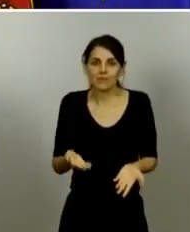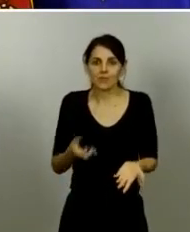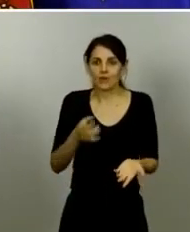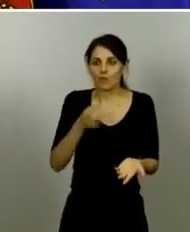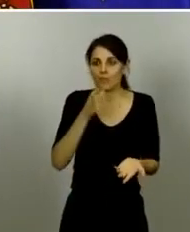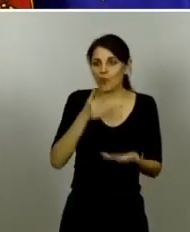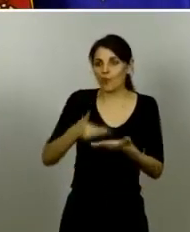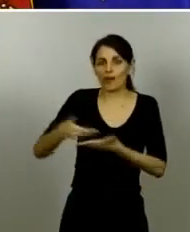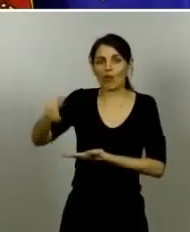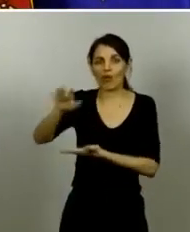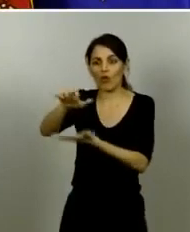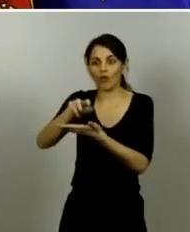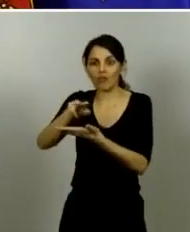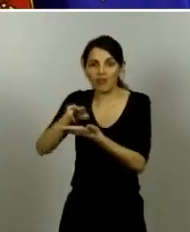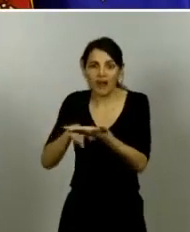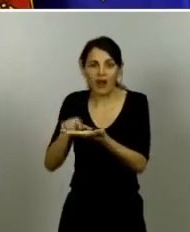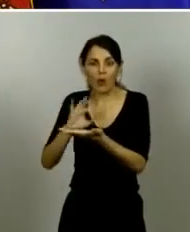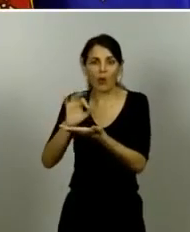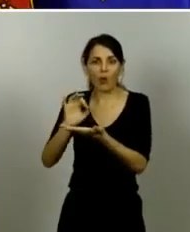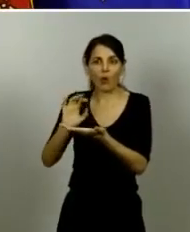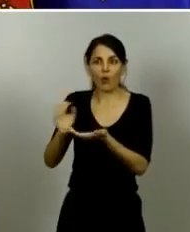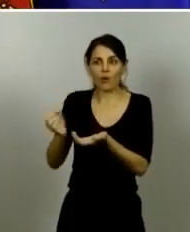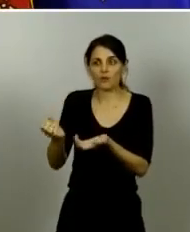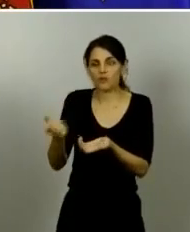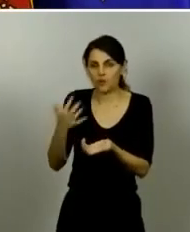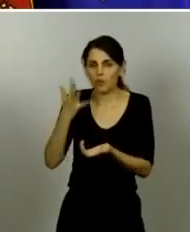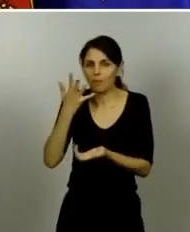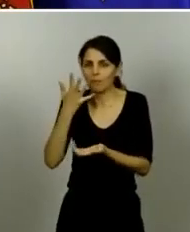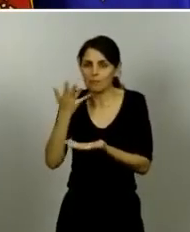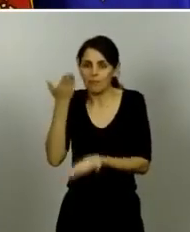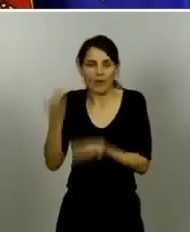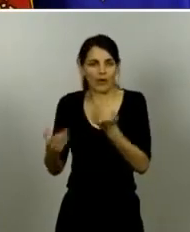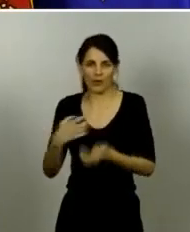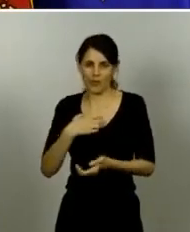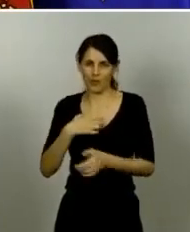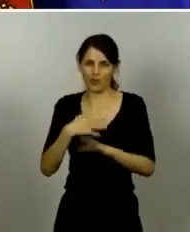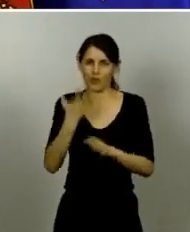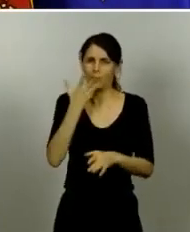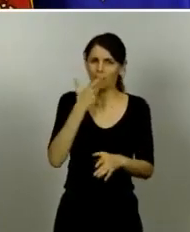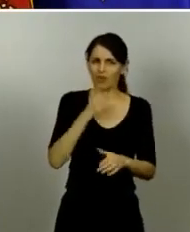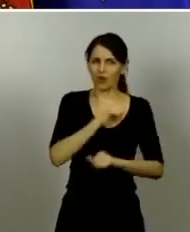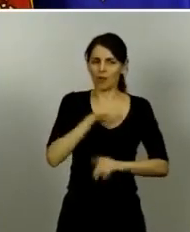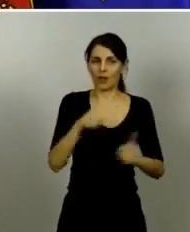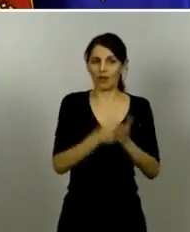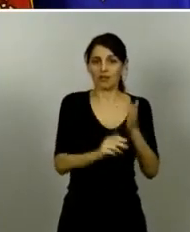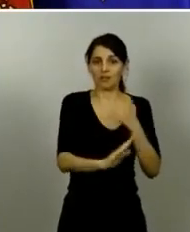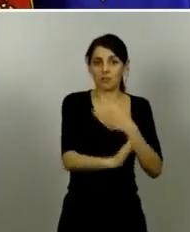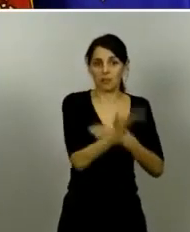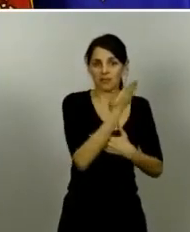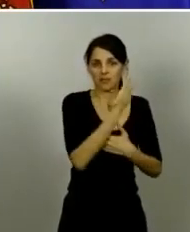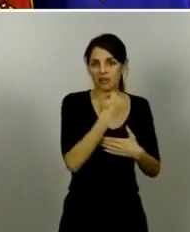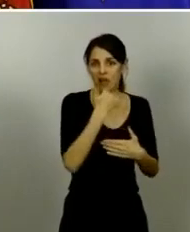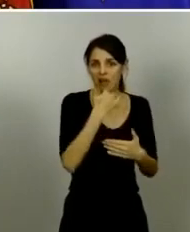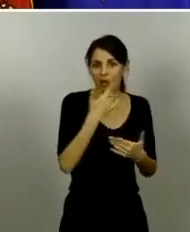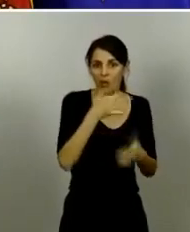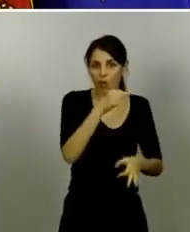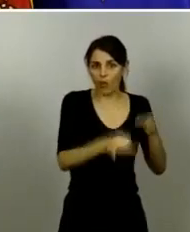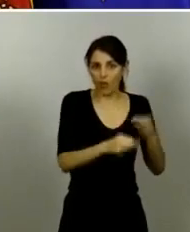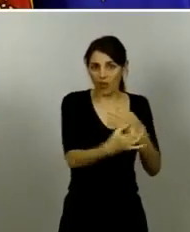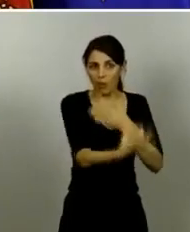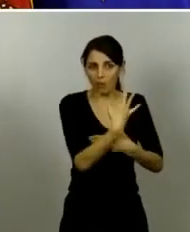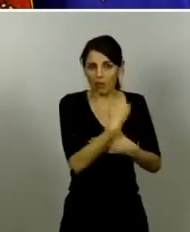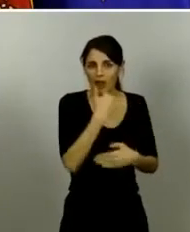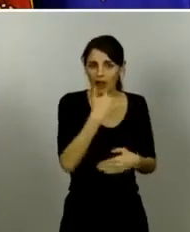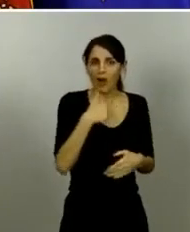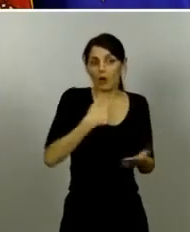en cuanto a lo que me pueda llegar o no de los juzgados que puedan llevar esta posible denuncia de la que ya digo que yo no he recibido nada por lo tanto puedo